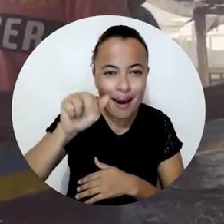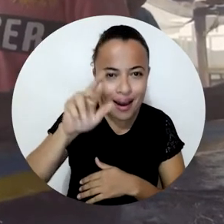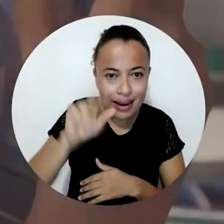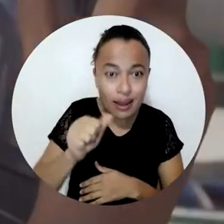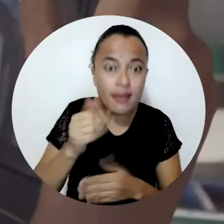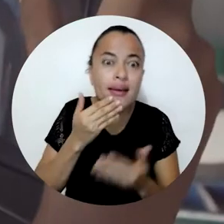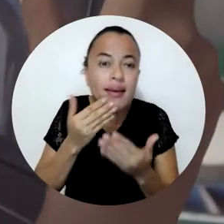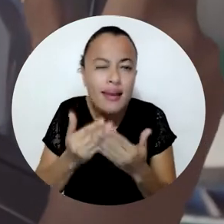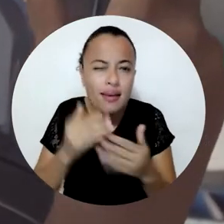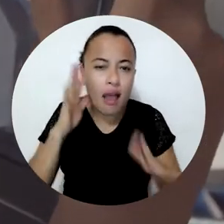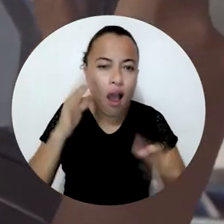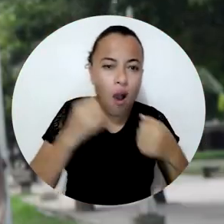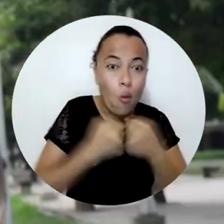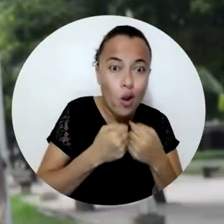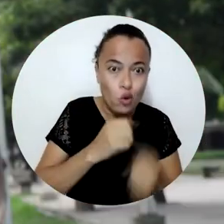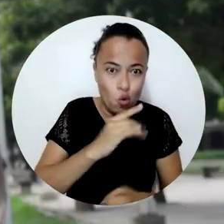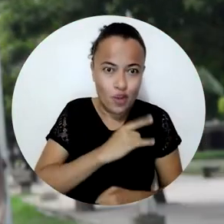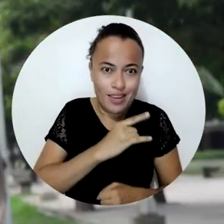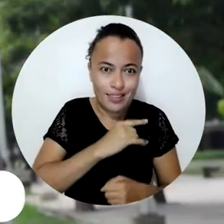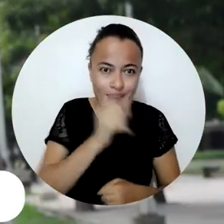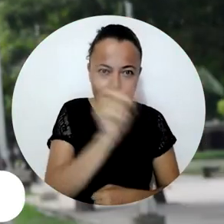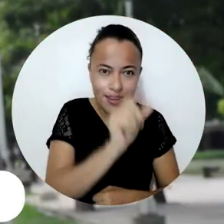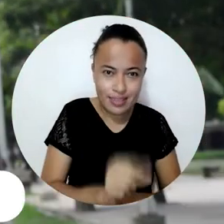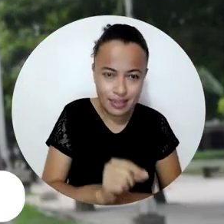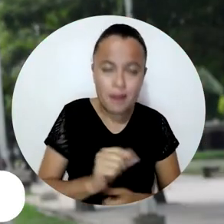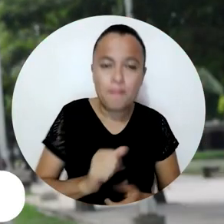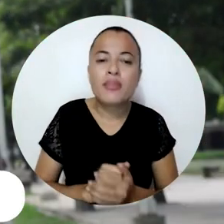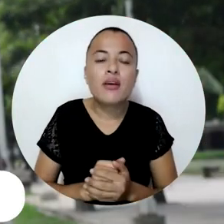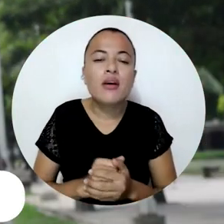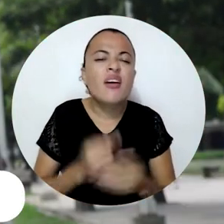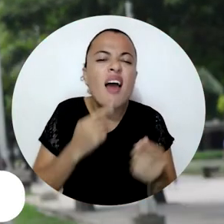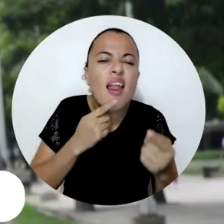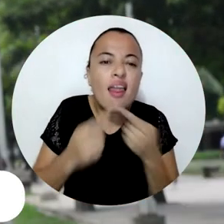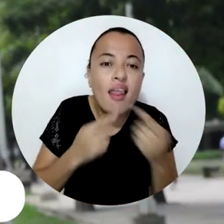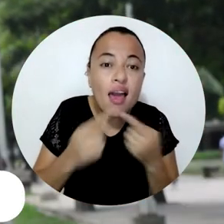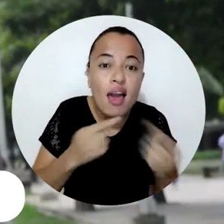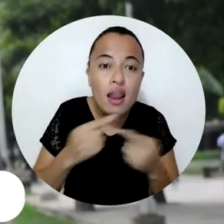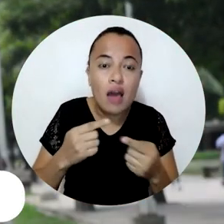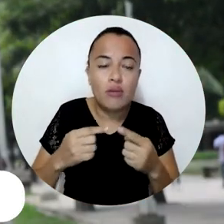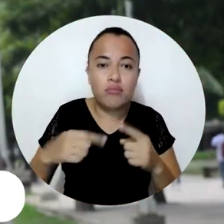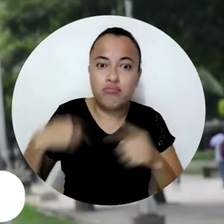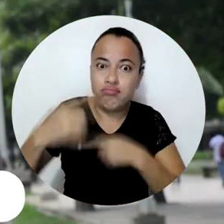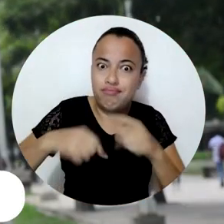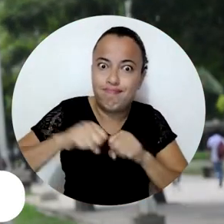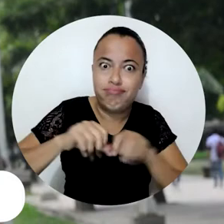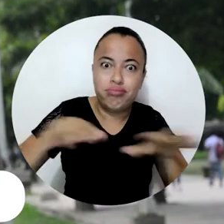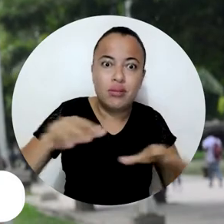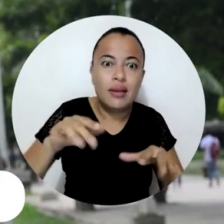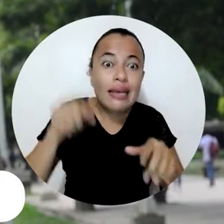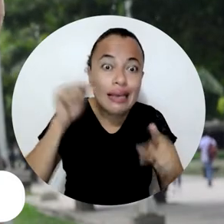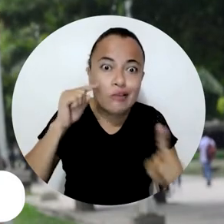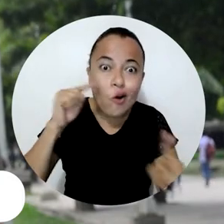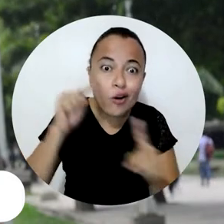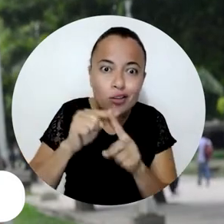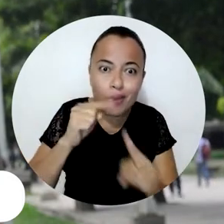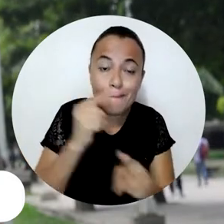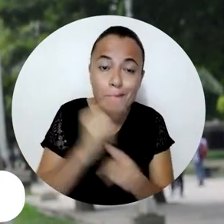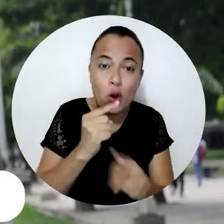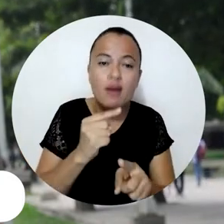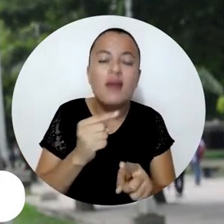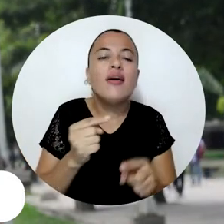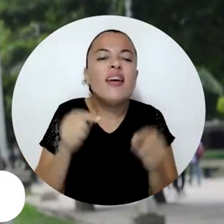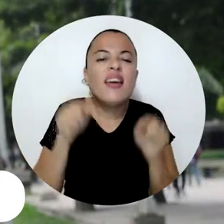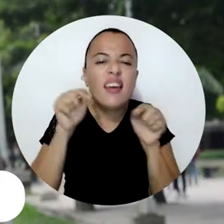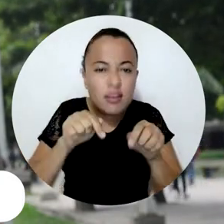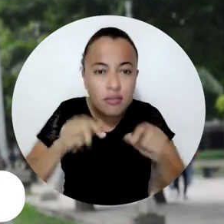Universidad Popular del Cesar. Este diálogo intergeneracional para nosotros es uno de los objetivos grandes del proyecto, y